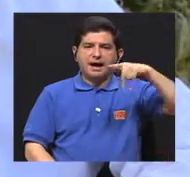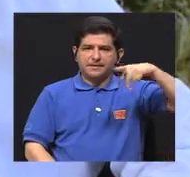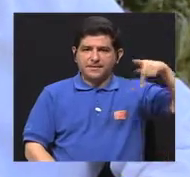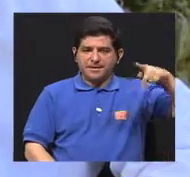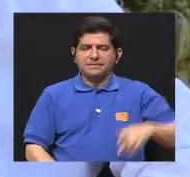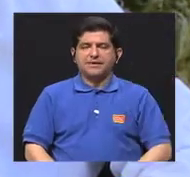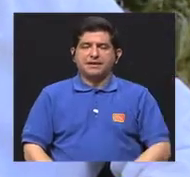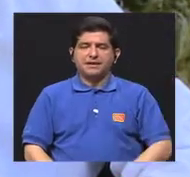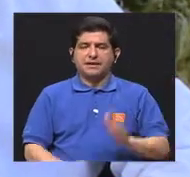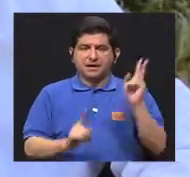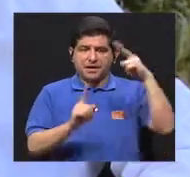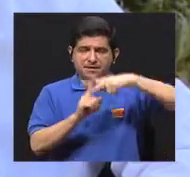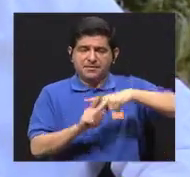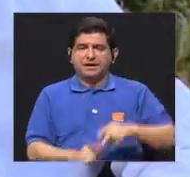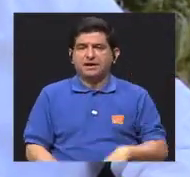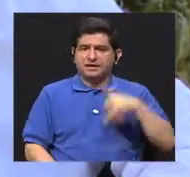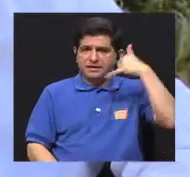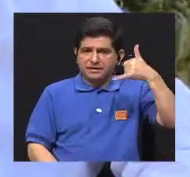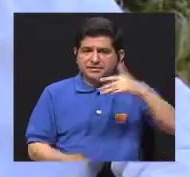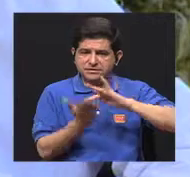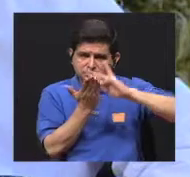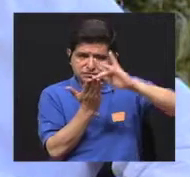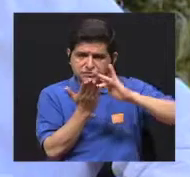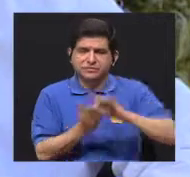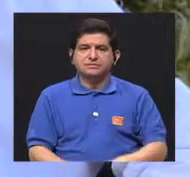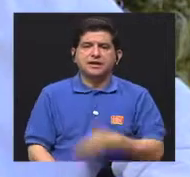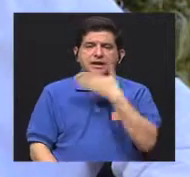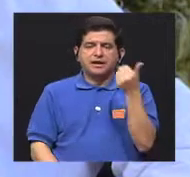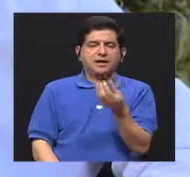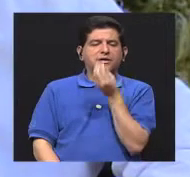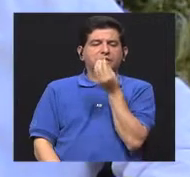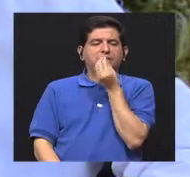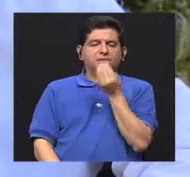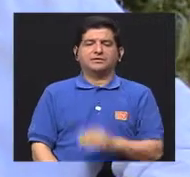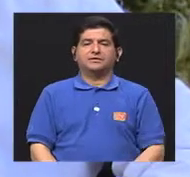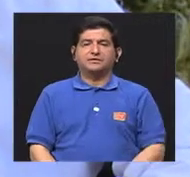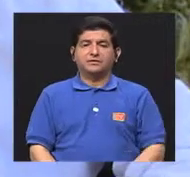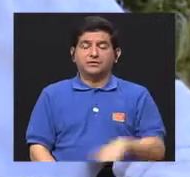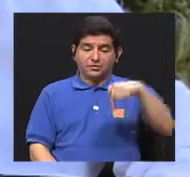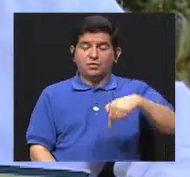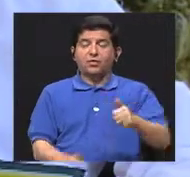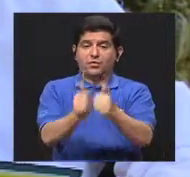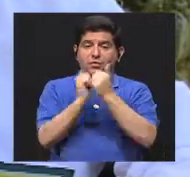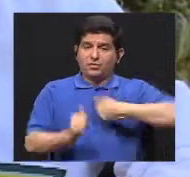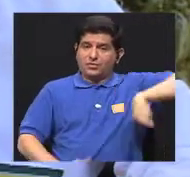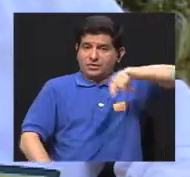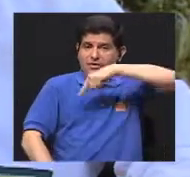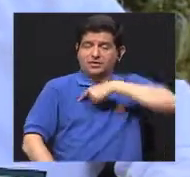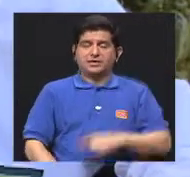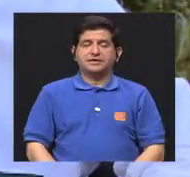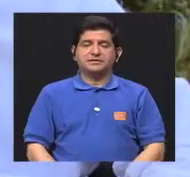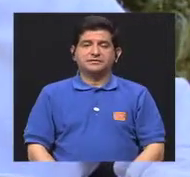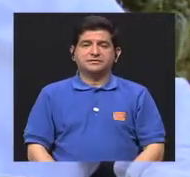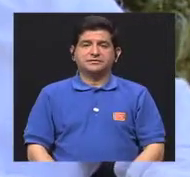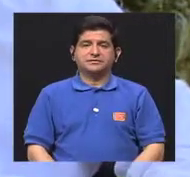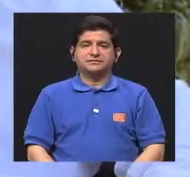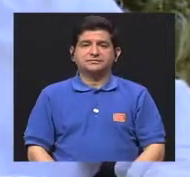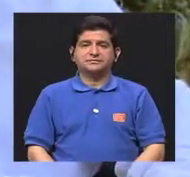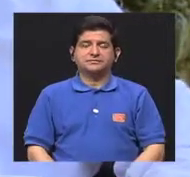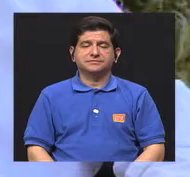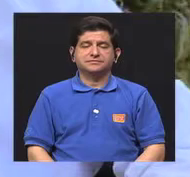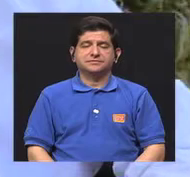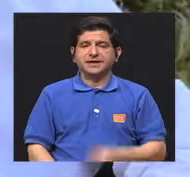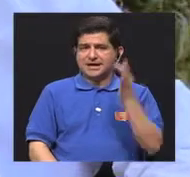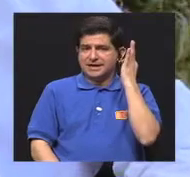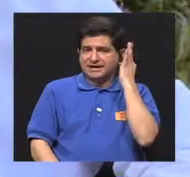aplicaciones para celulares para mejorar nuestra alimentación. Y es por ello que nos acompaña el día de